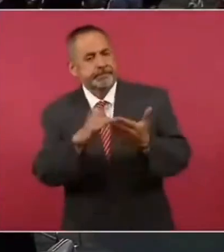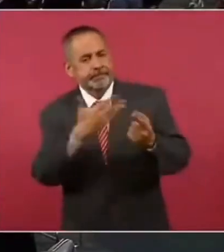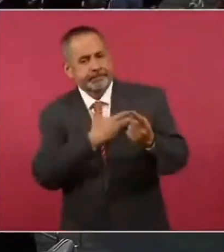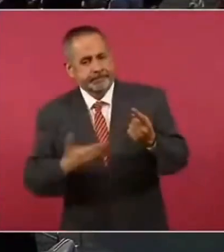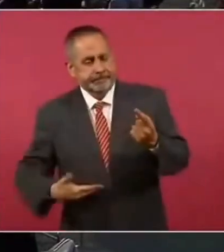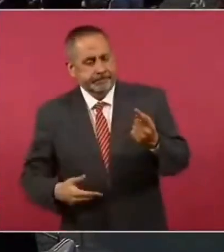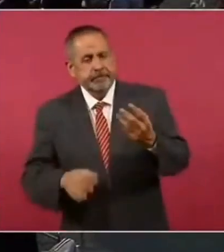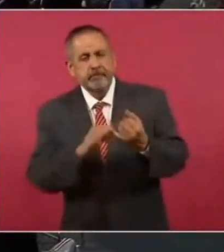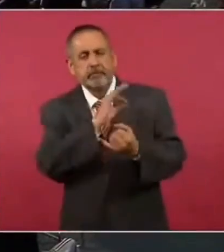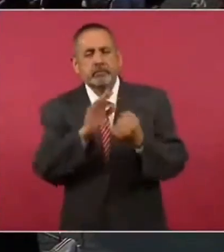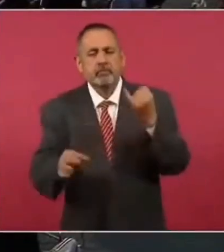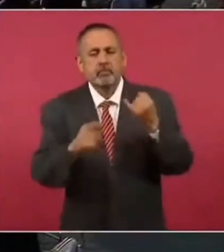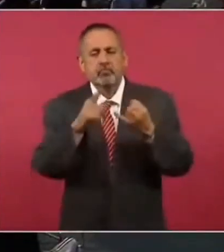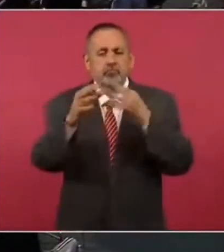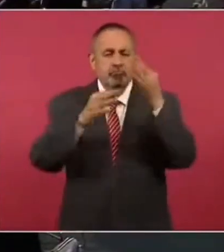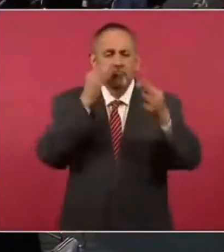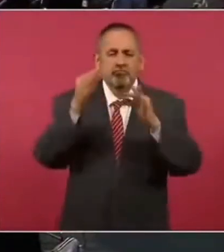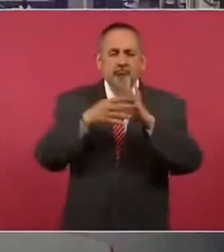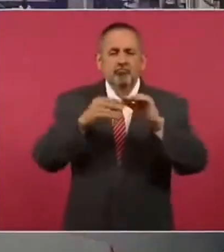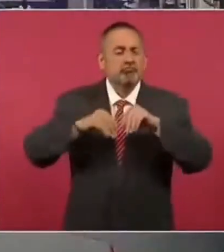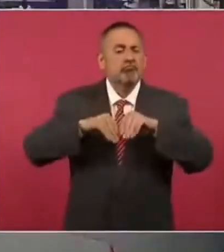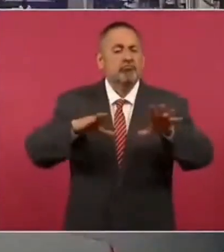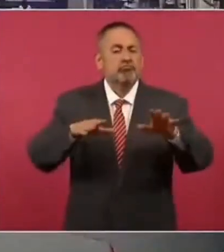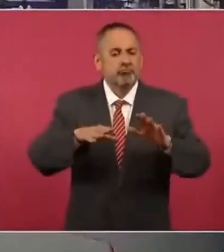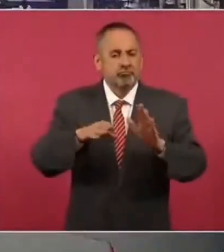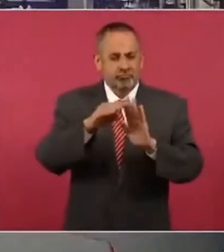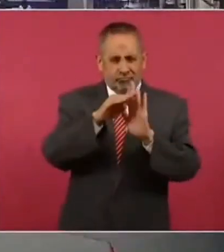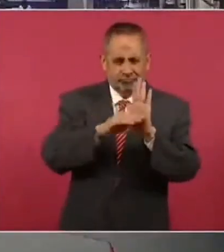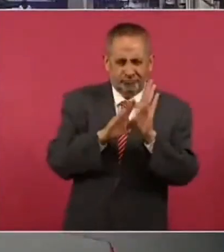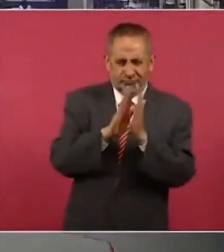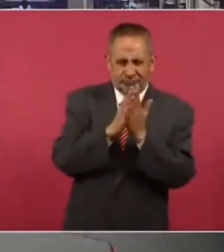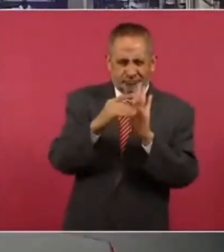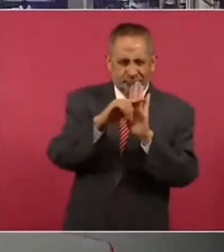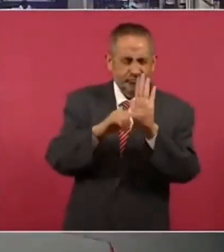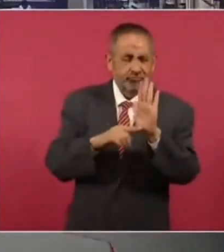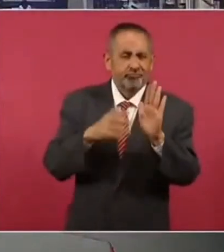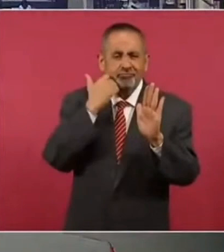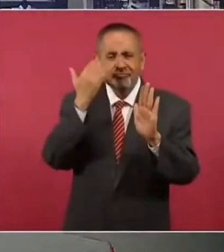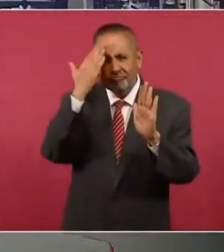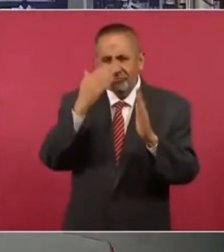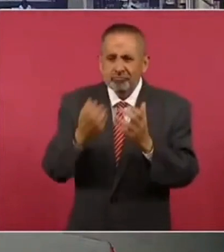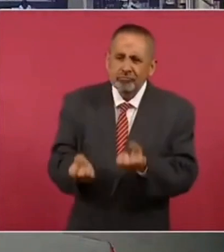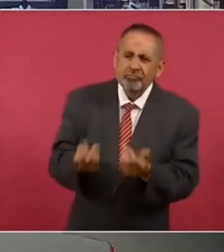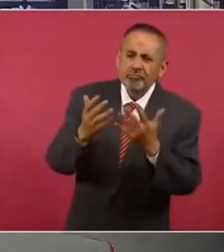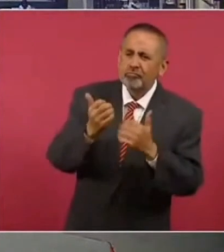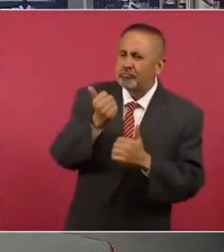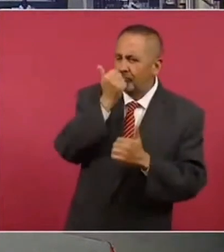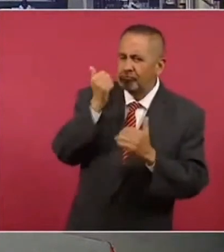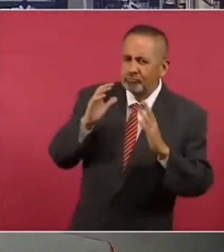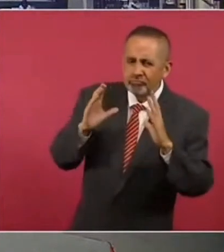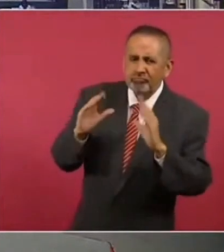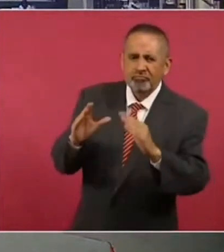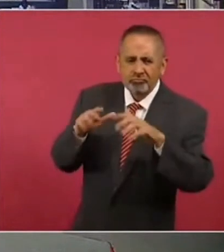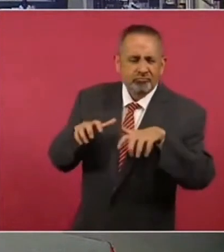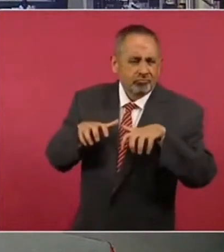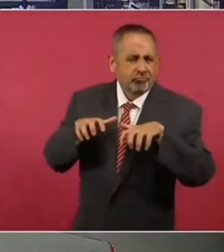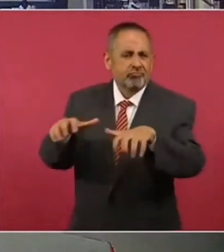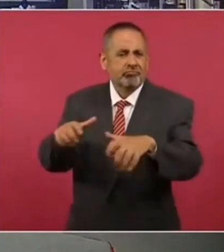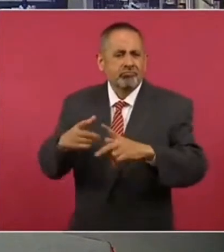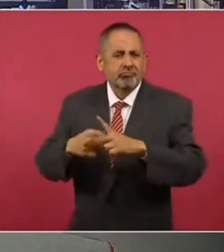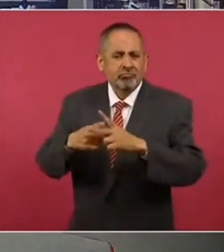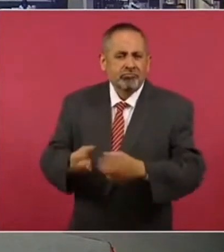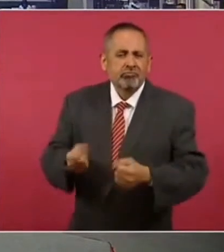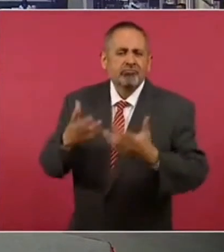En el tema de la campaña que nos acaban de presentar, me gustaría conocer a cuántos alumnos van a impactar, si tienen esta